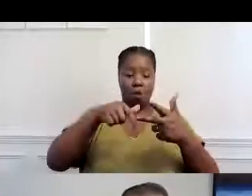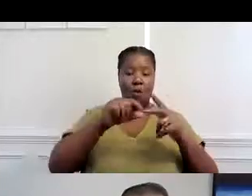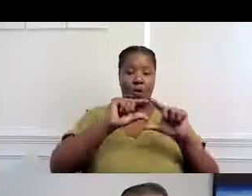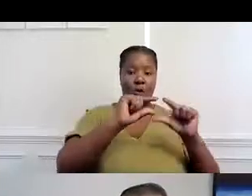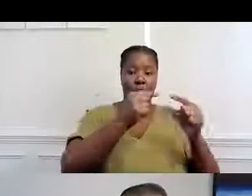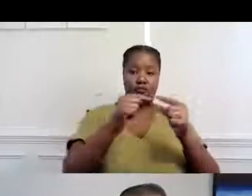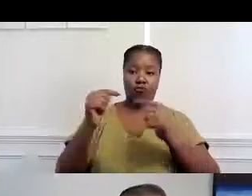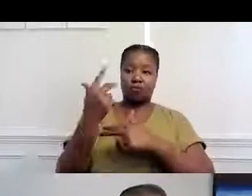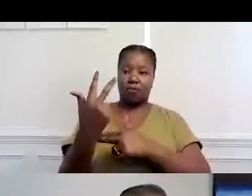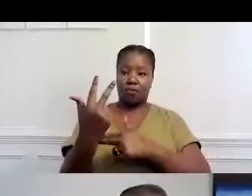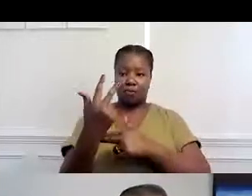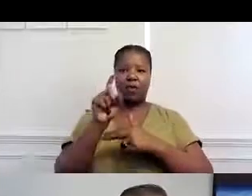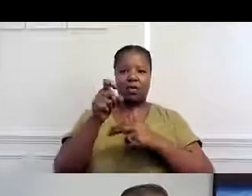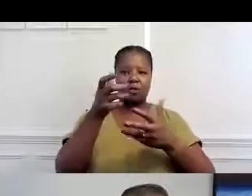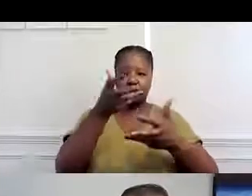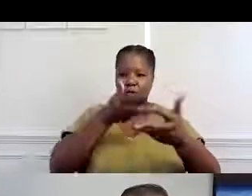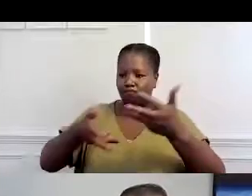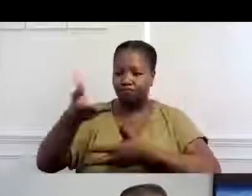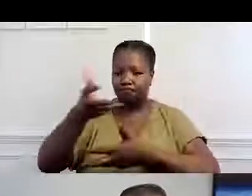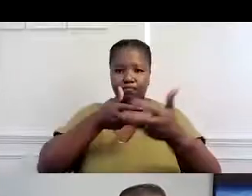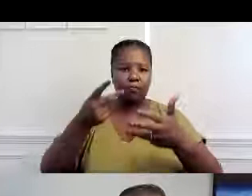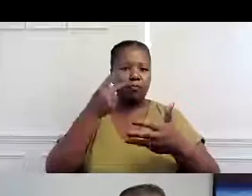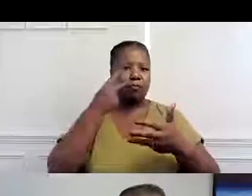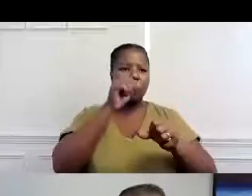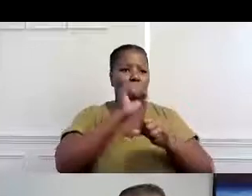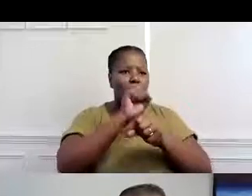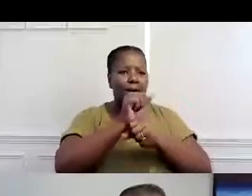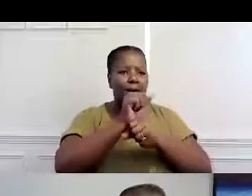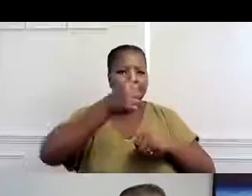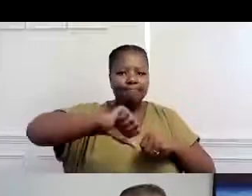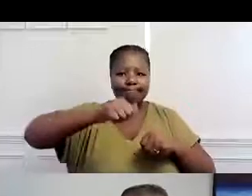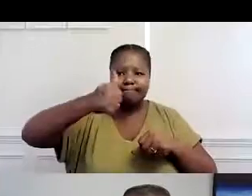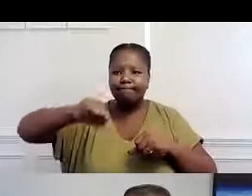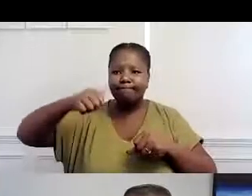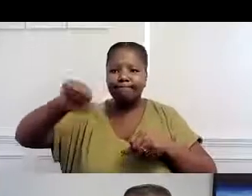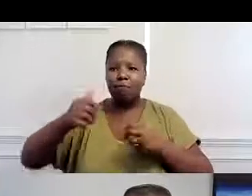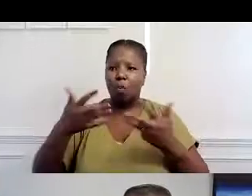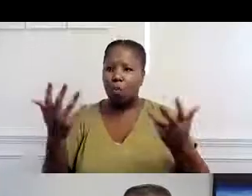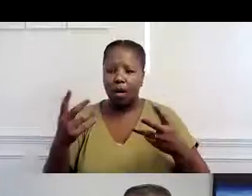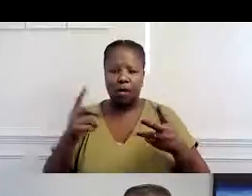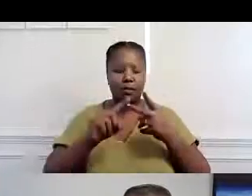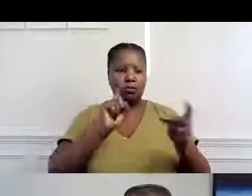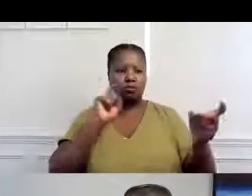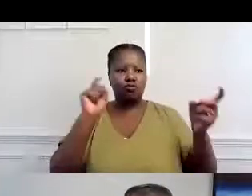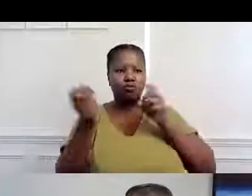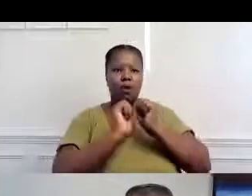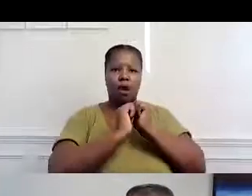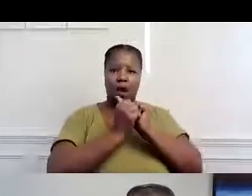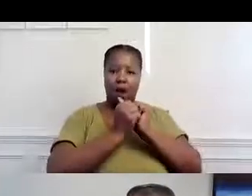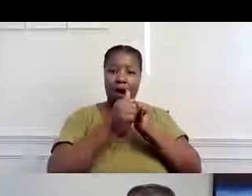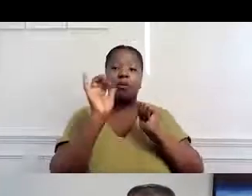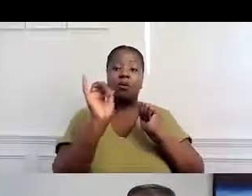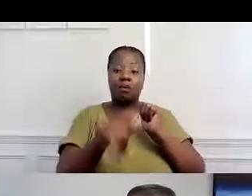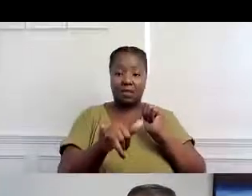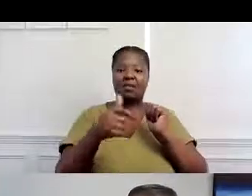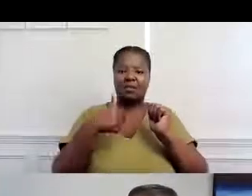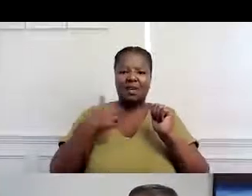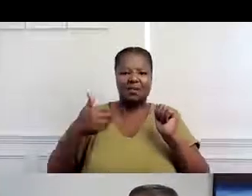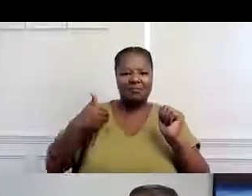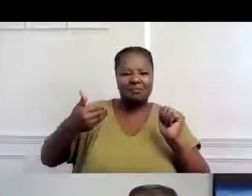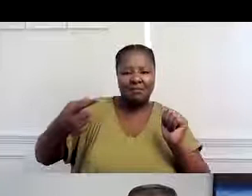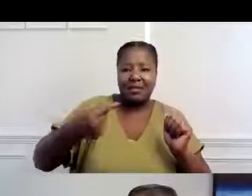comunicación continua. ¿Verdad? Esos tres grupos. Ver qué está funcionando. Qué es lo que no está funcionando. Cómo podemos ajustarnos. Y hacerlo